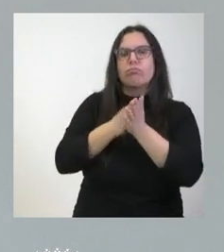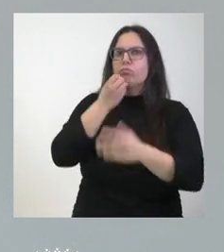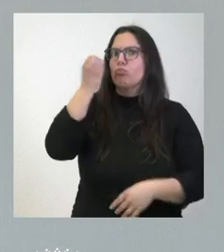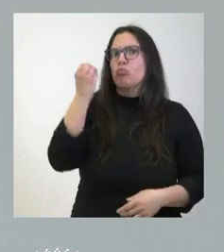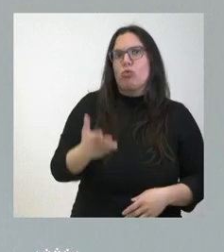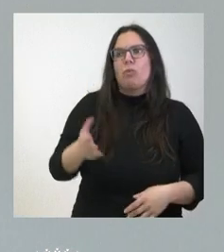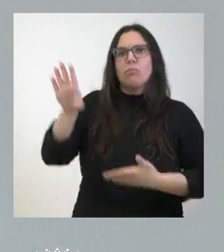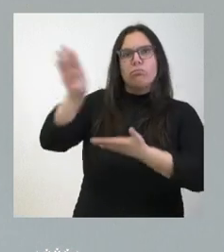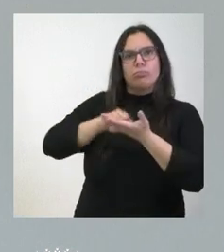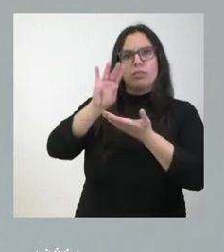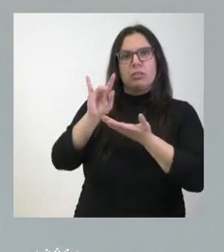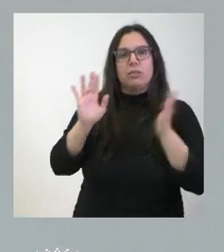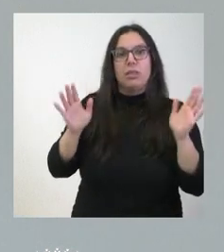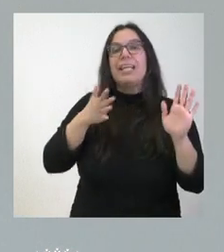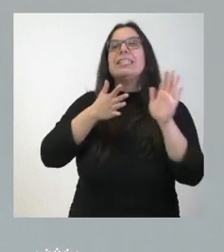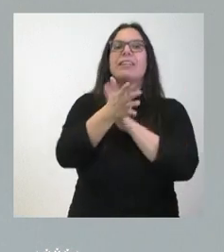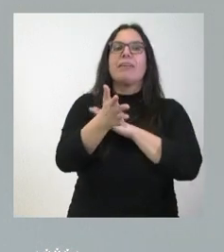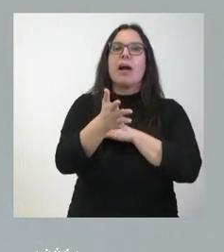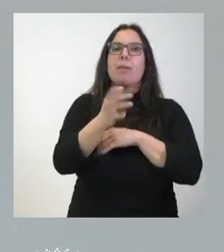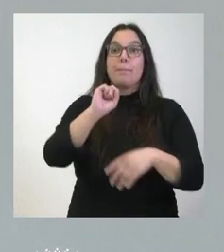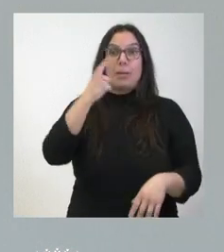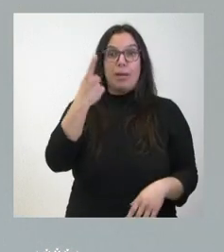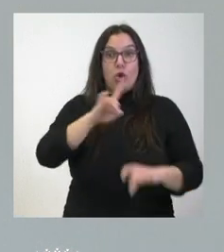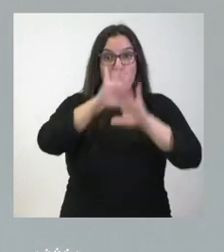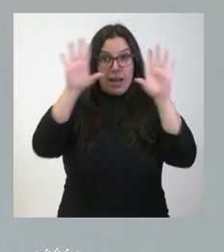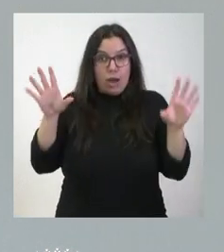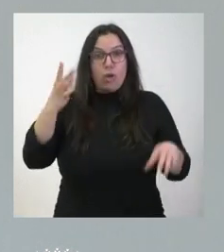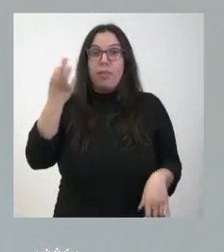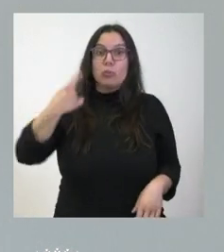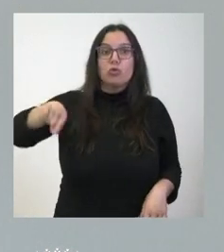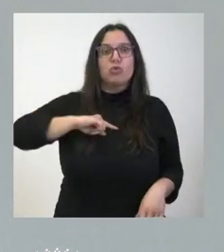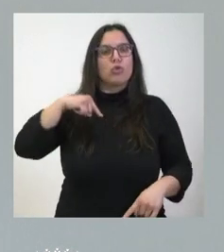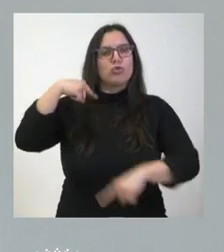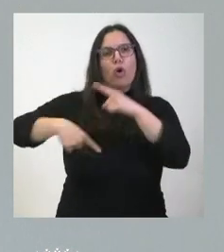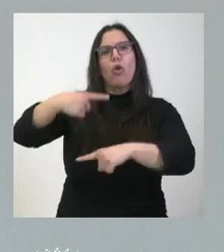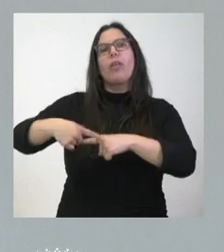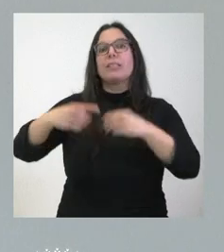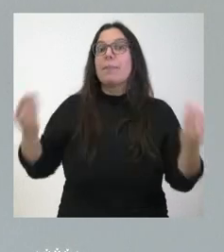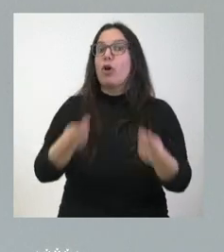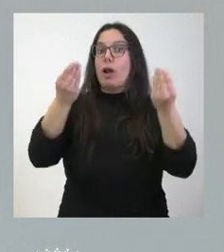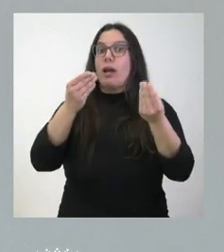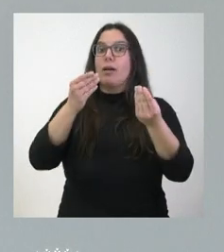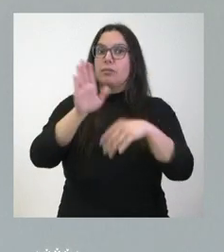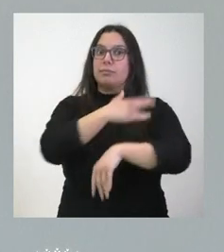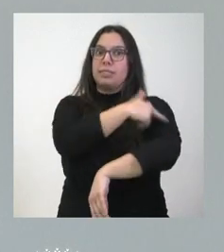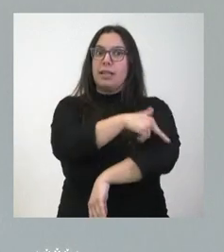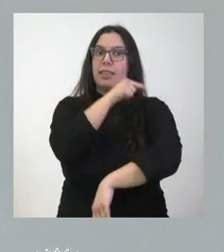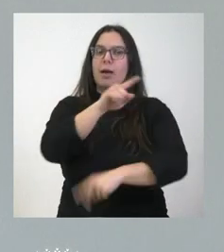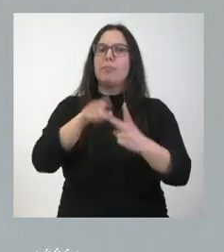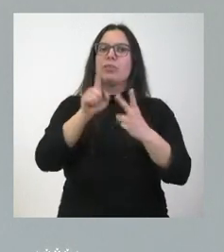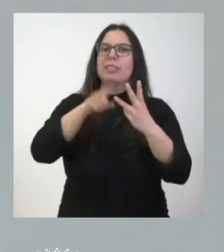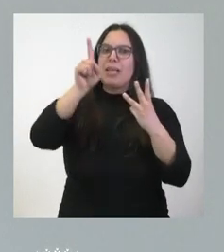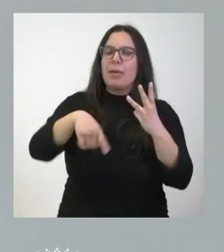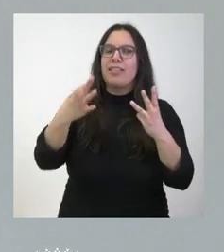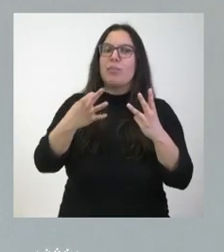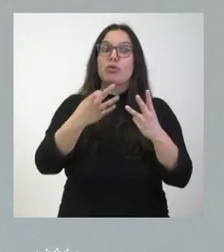tal. Pero eso no nos puede hacer perder de vista, primero, que tenemos que hacer el esfuerzo todos los días para mejorar la sanidad, pero tercero también que tenemos que poner